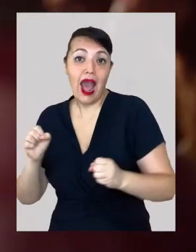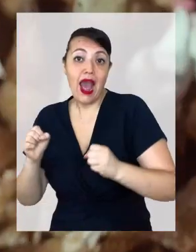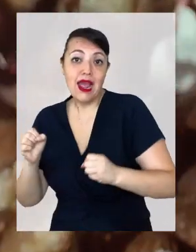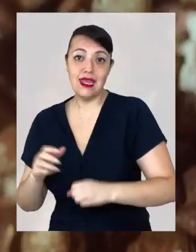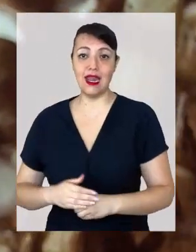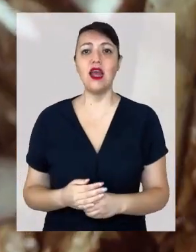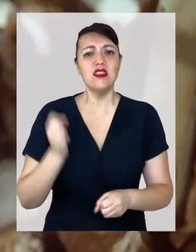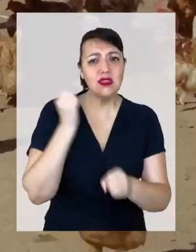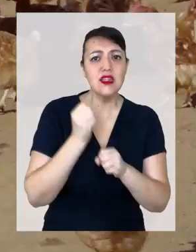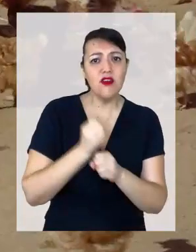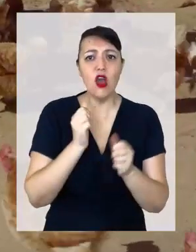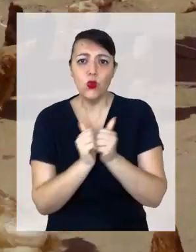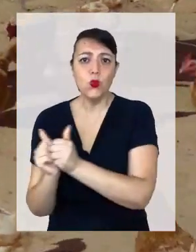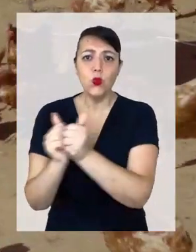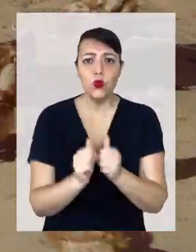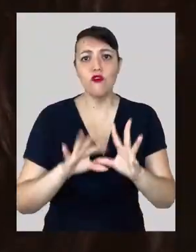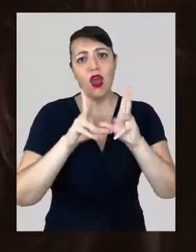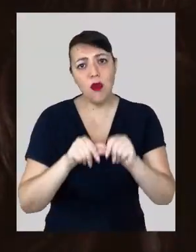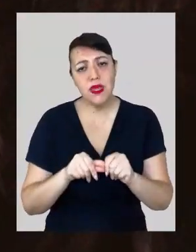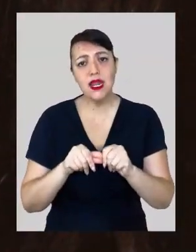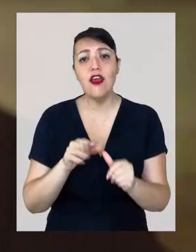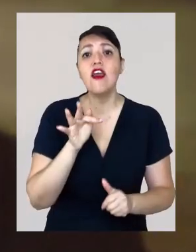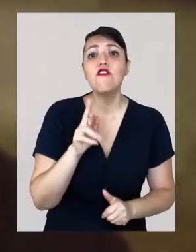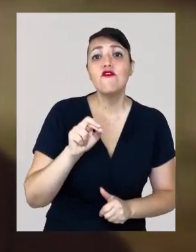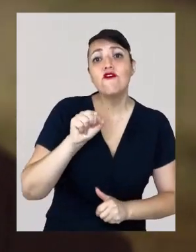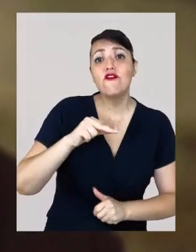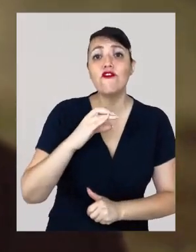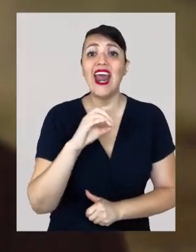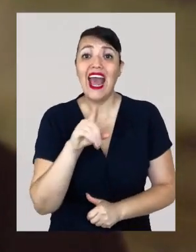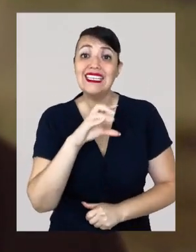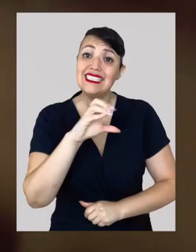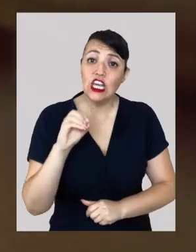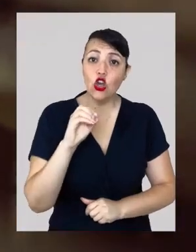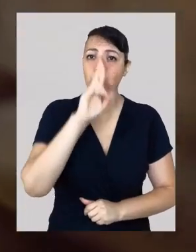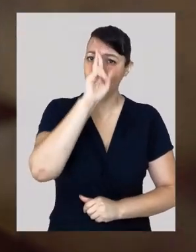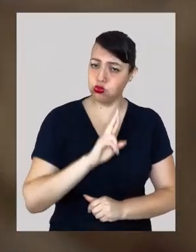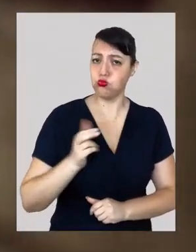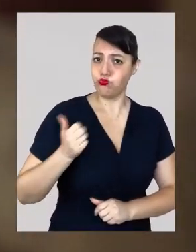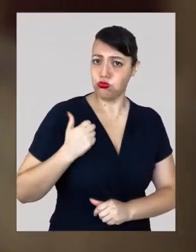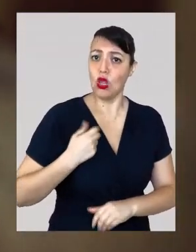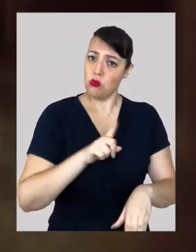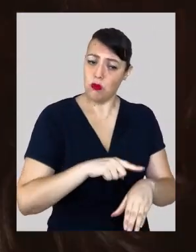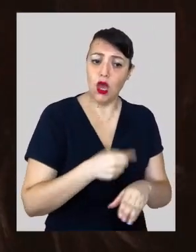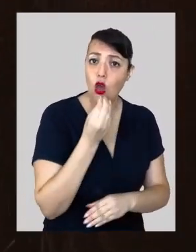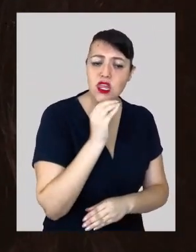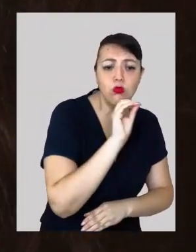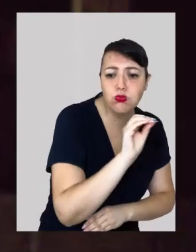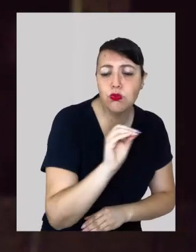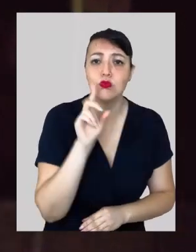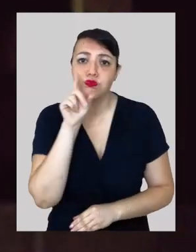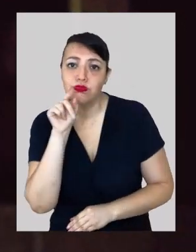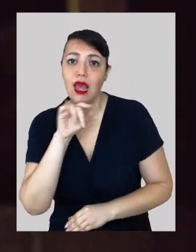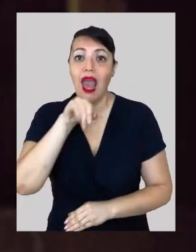Hemos ido trabajando en conjunto como familia. Francisco cumple su rol en su rato libre. Él va, alimenta las gallinas, le da agua.